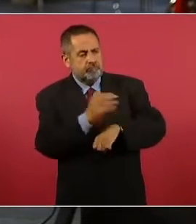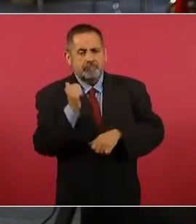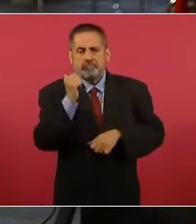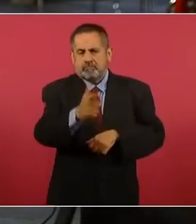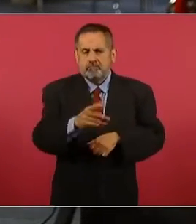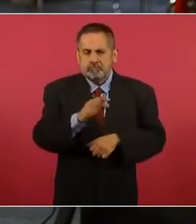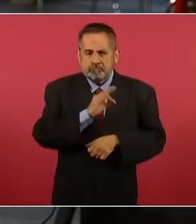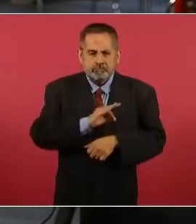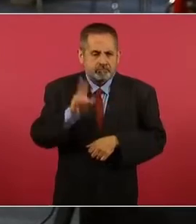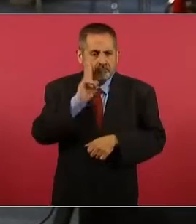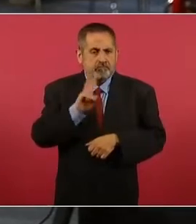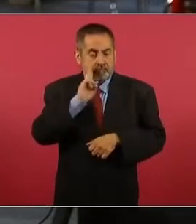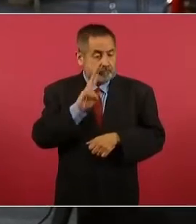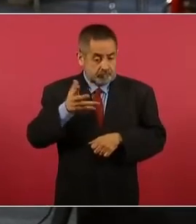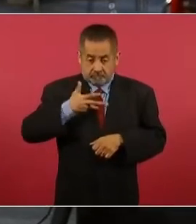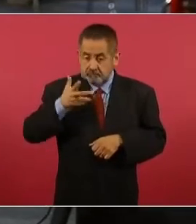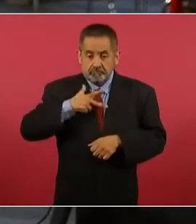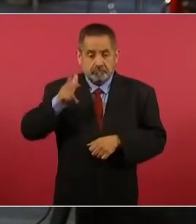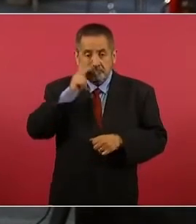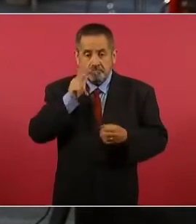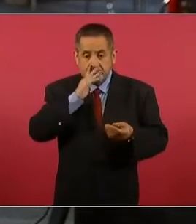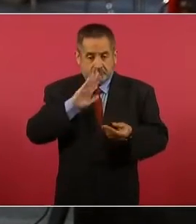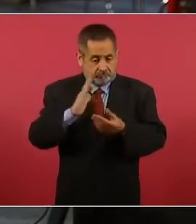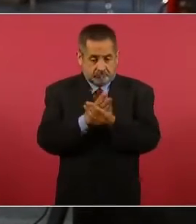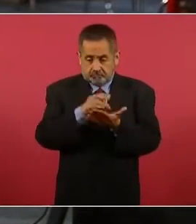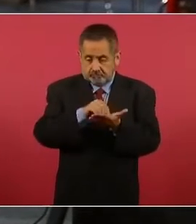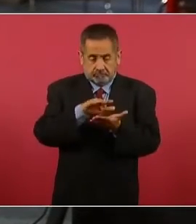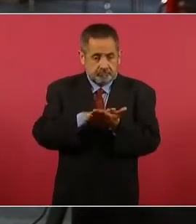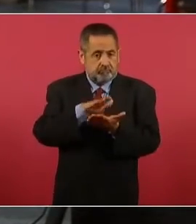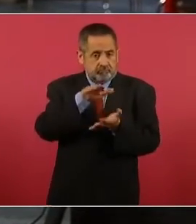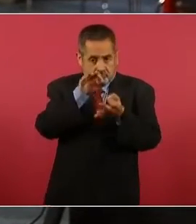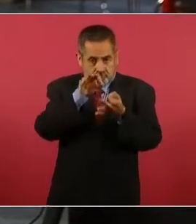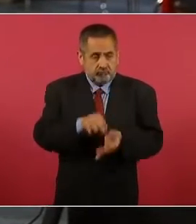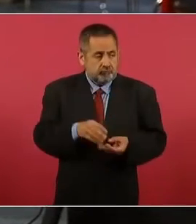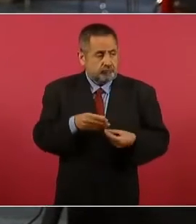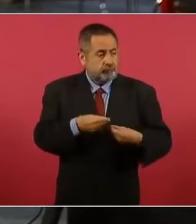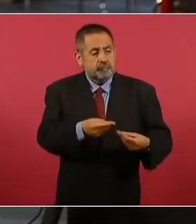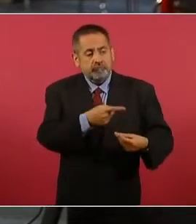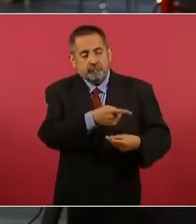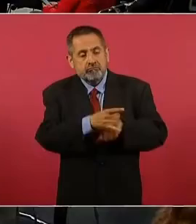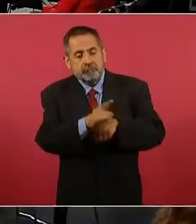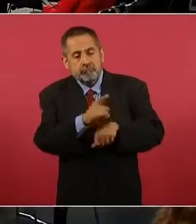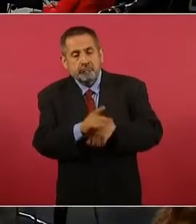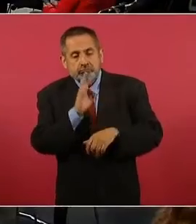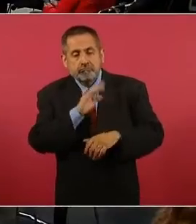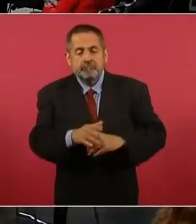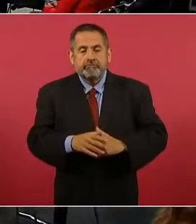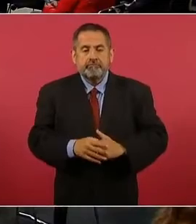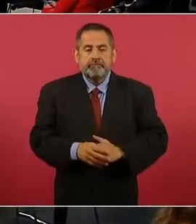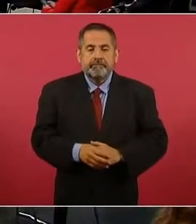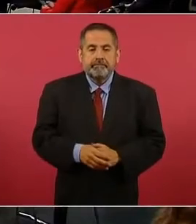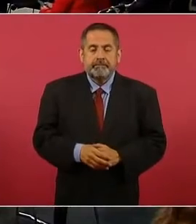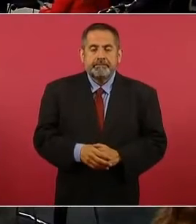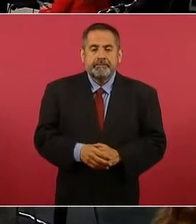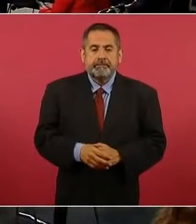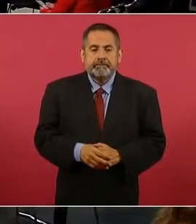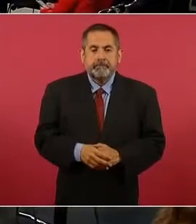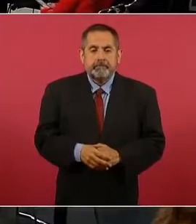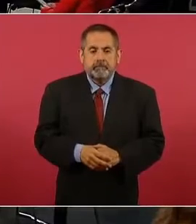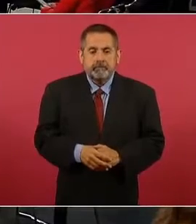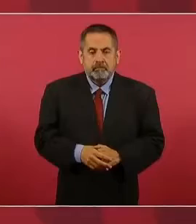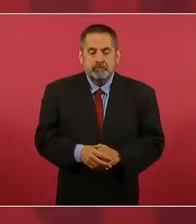haber consecuencias ya que se está ya asentado en auditorías formalmente este tipo de irregularidades. Pues